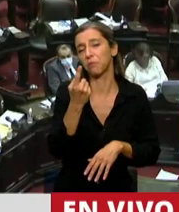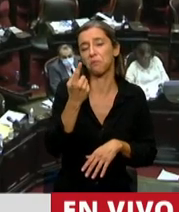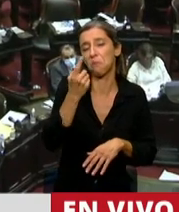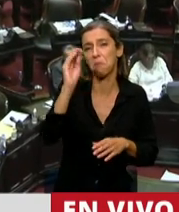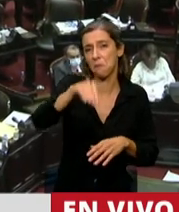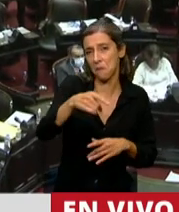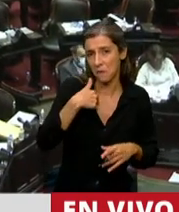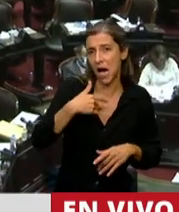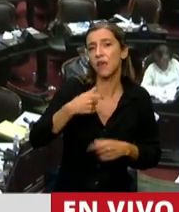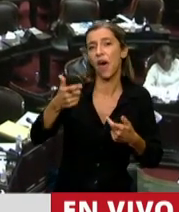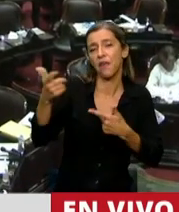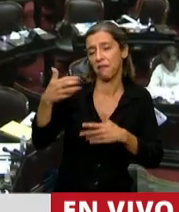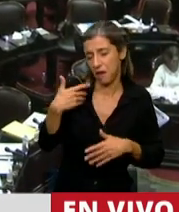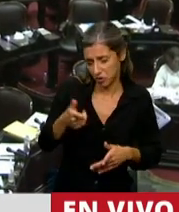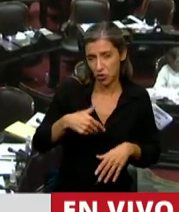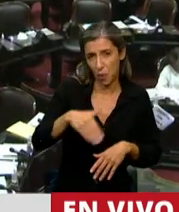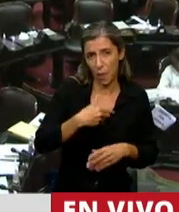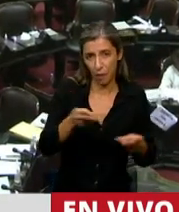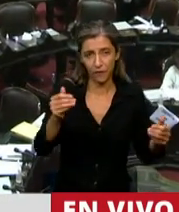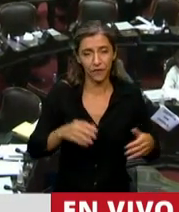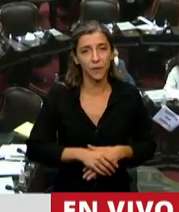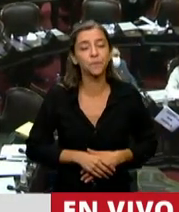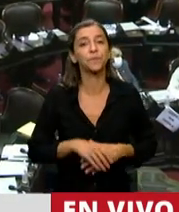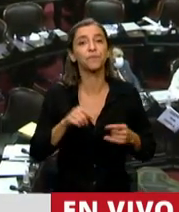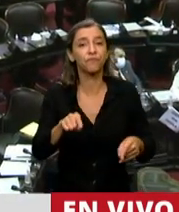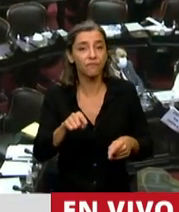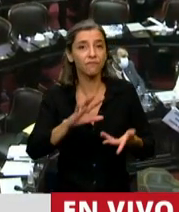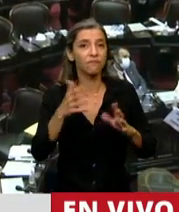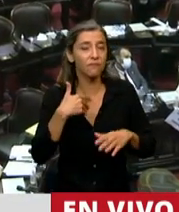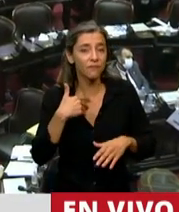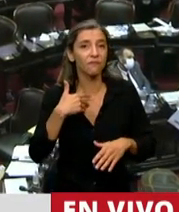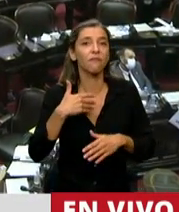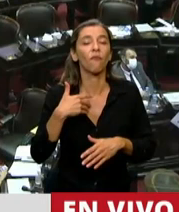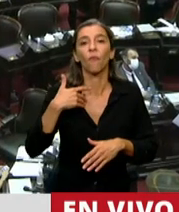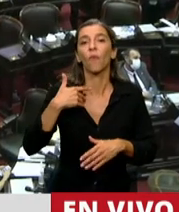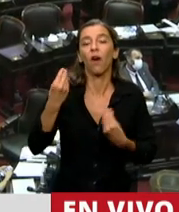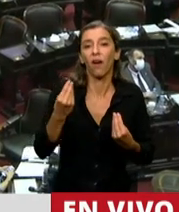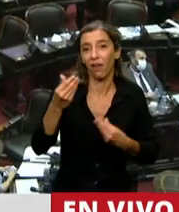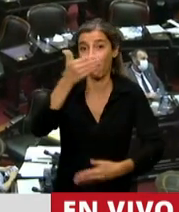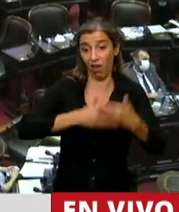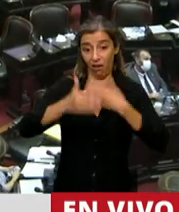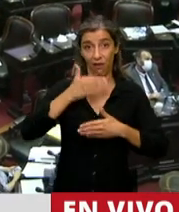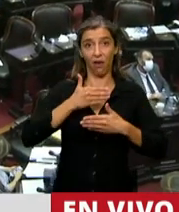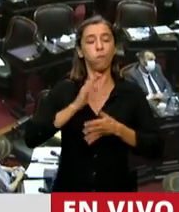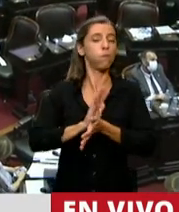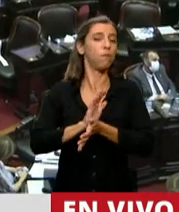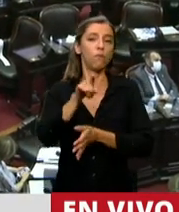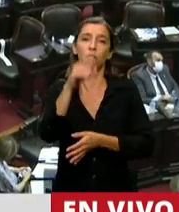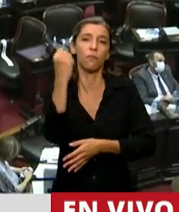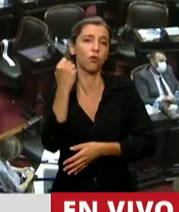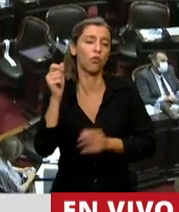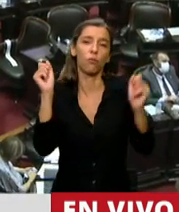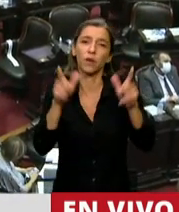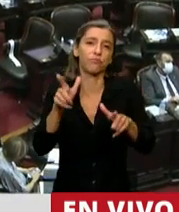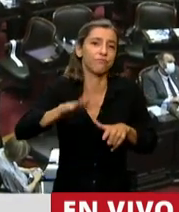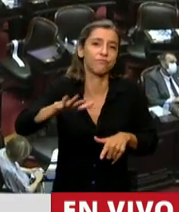apenas puedo, termino. El atraso productivo es una política macroeconómica que han tenido ustedes permanentemente y que